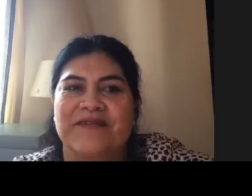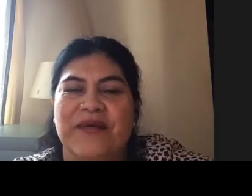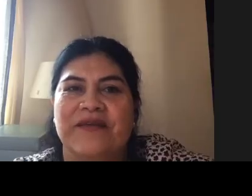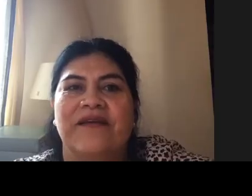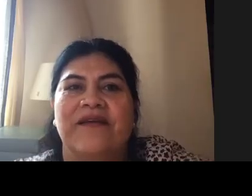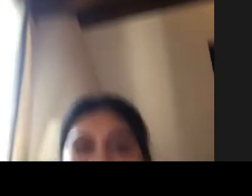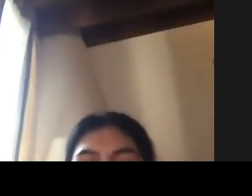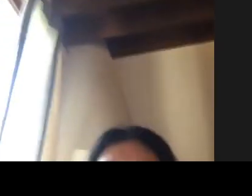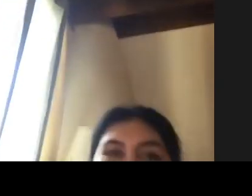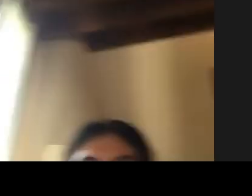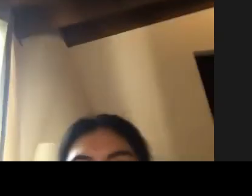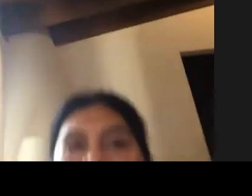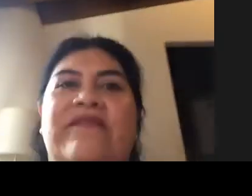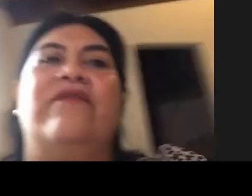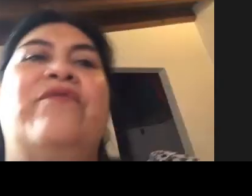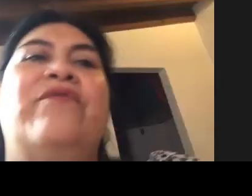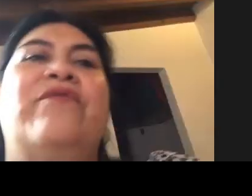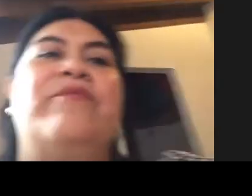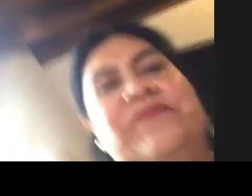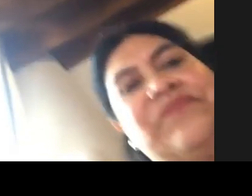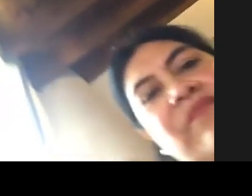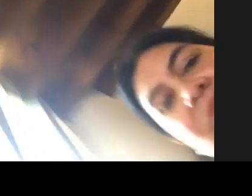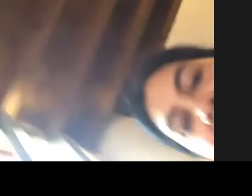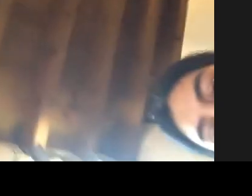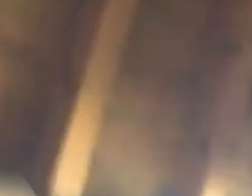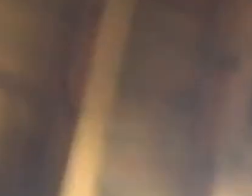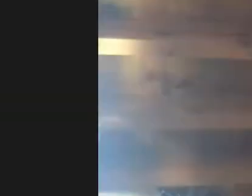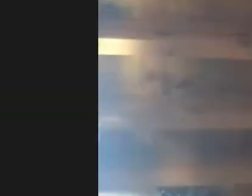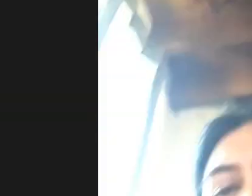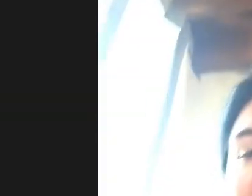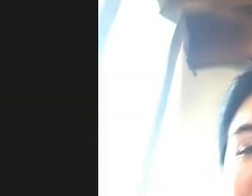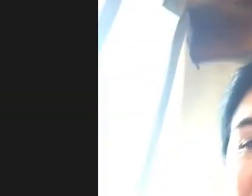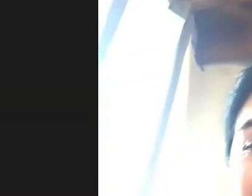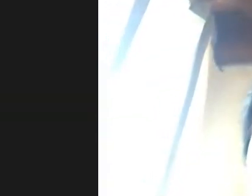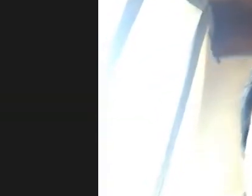gracias, Mari. Hasta luego. Buenos días. Hasta luego, Manuel. Gracias. Gracias.